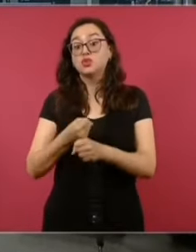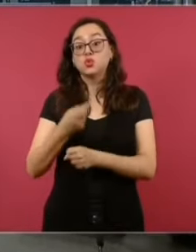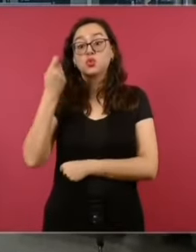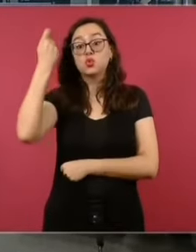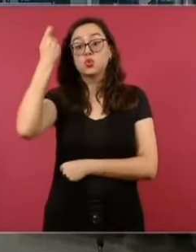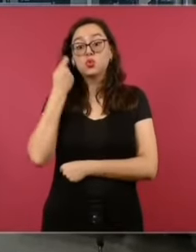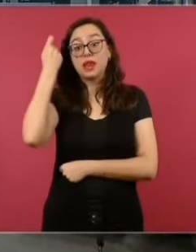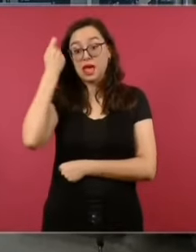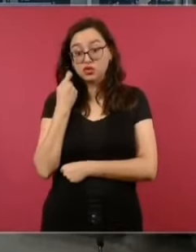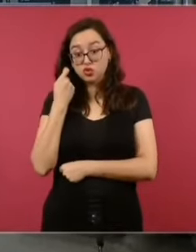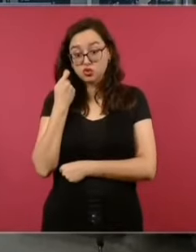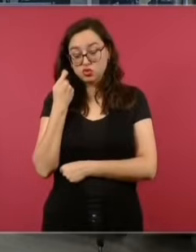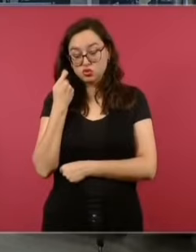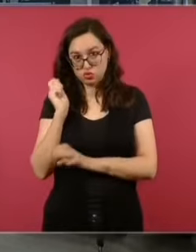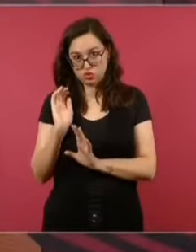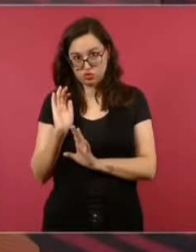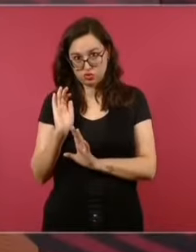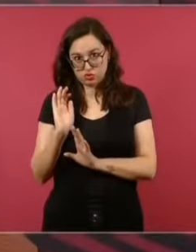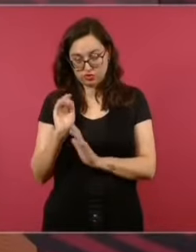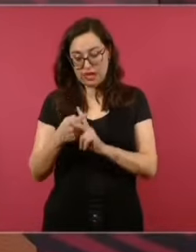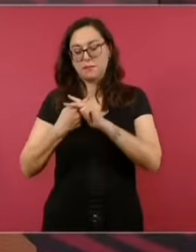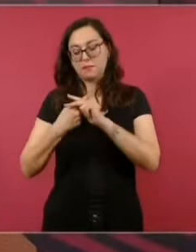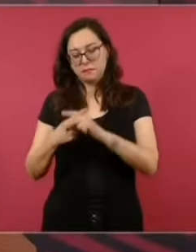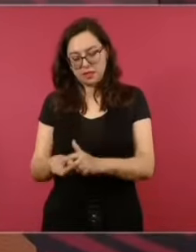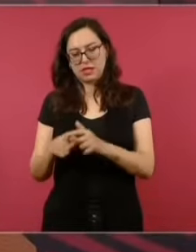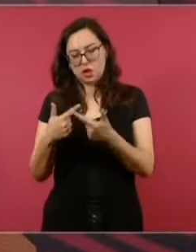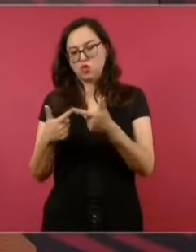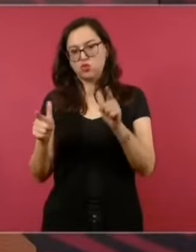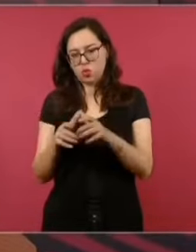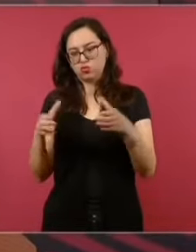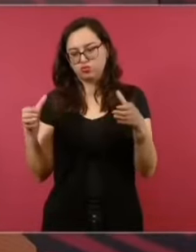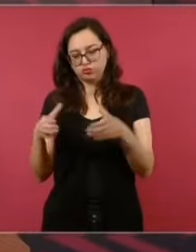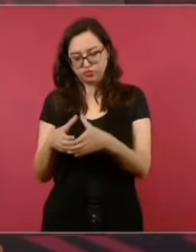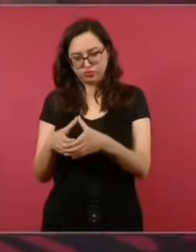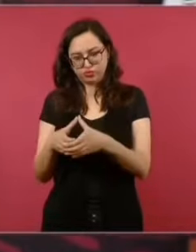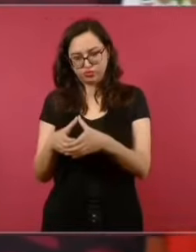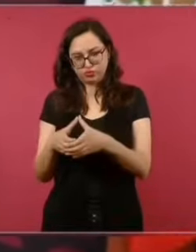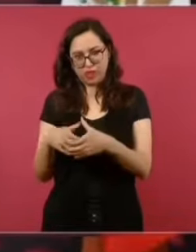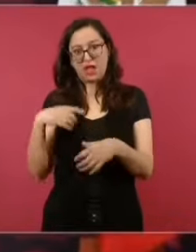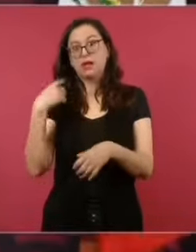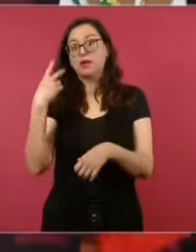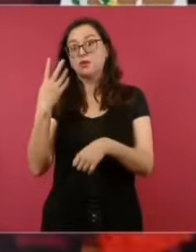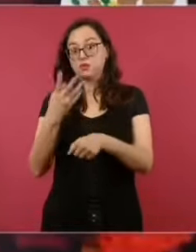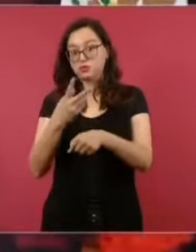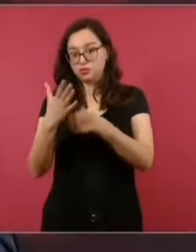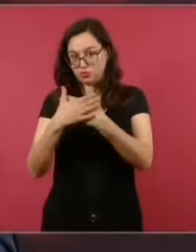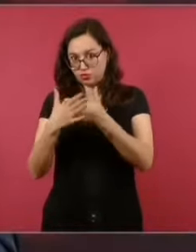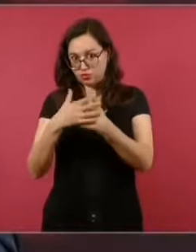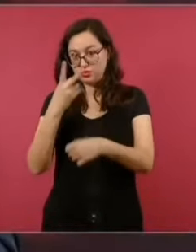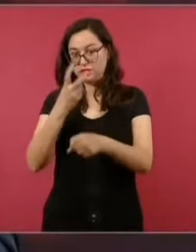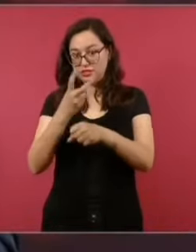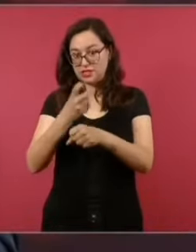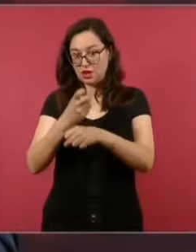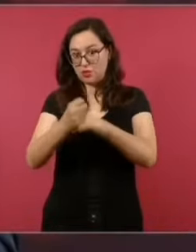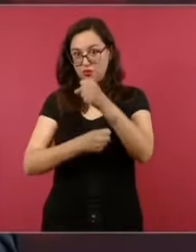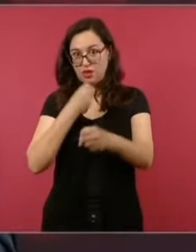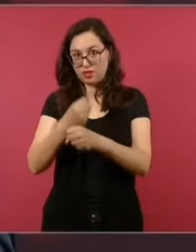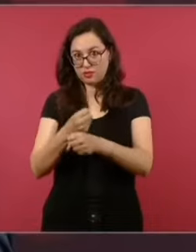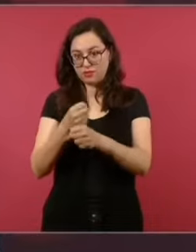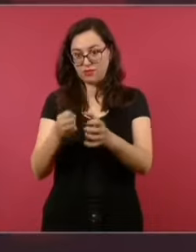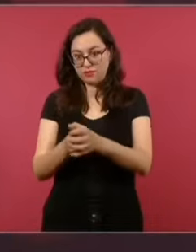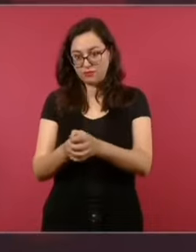ahora lo van a ver, porque como la ley se aprueba con Cedillo,